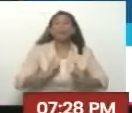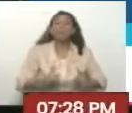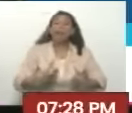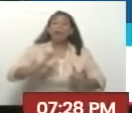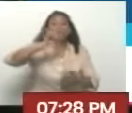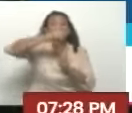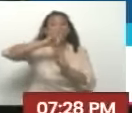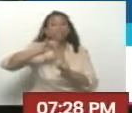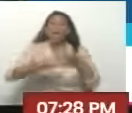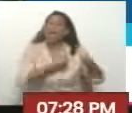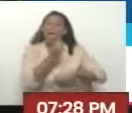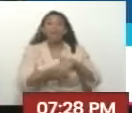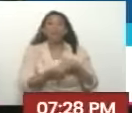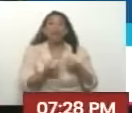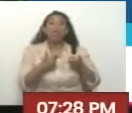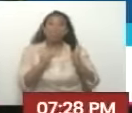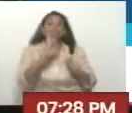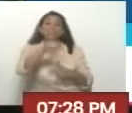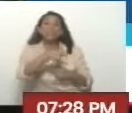nosotros queremos que haga